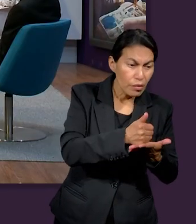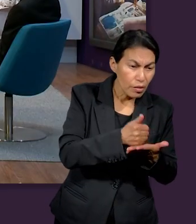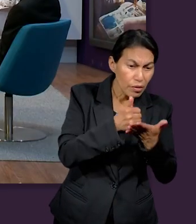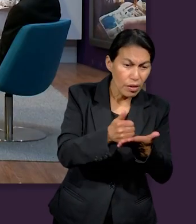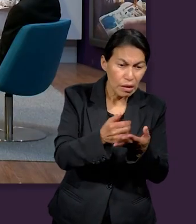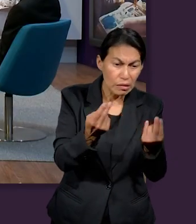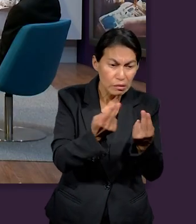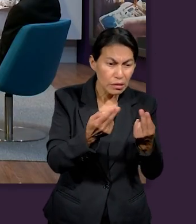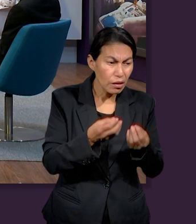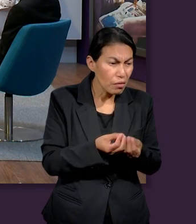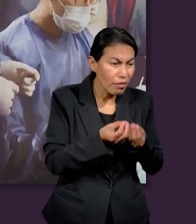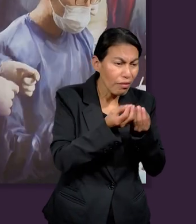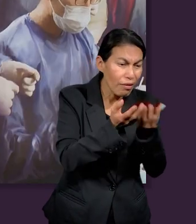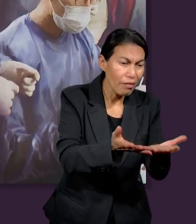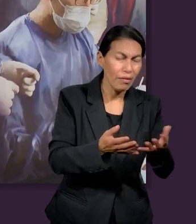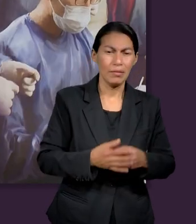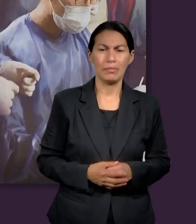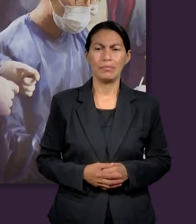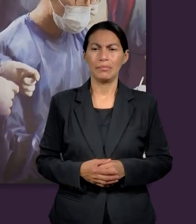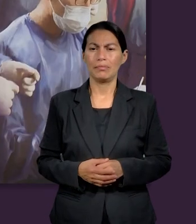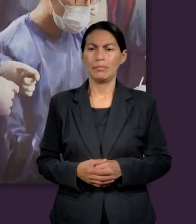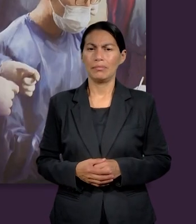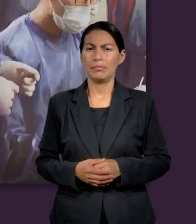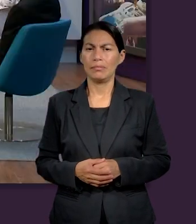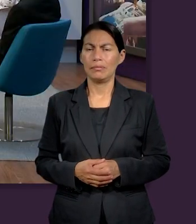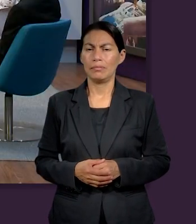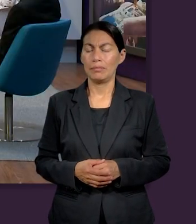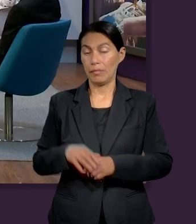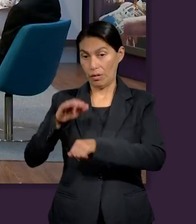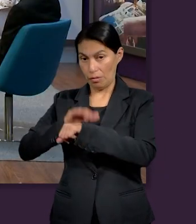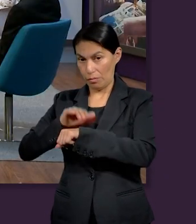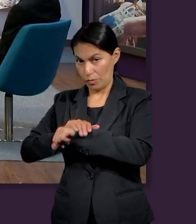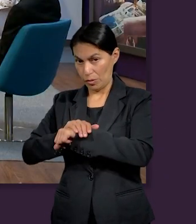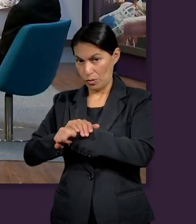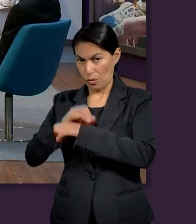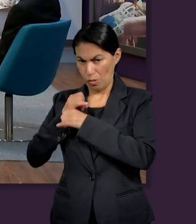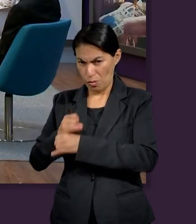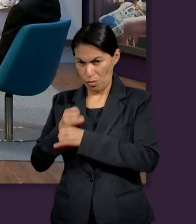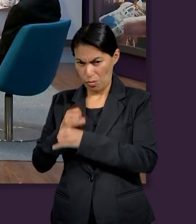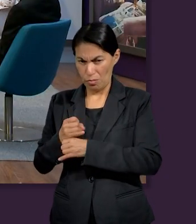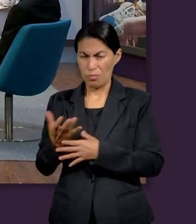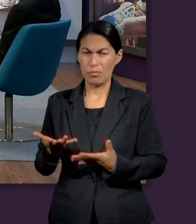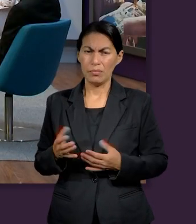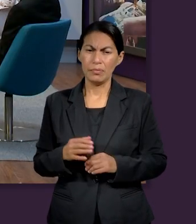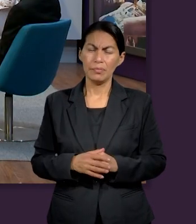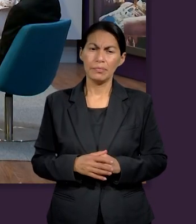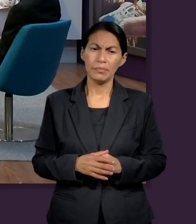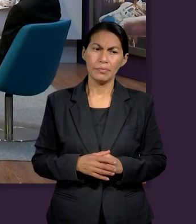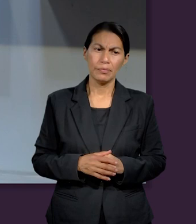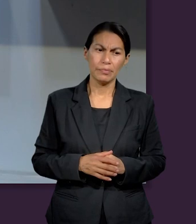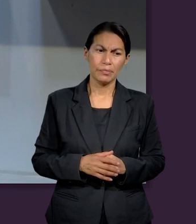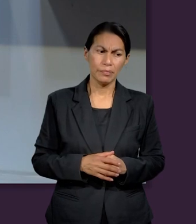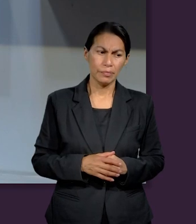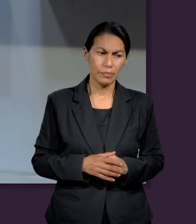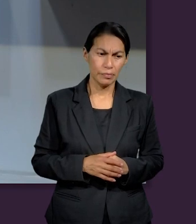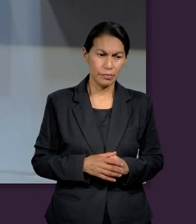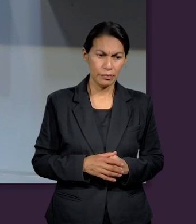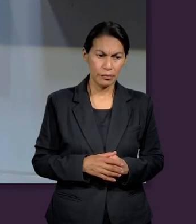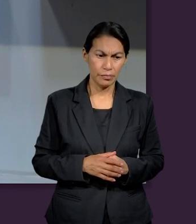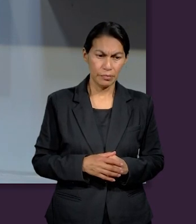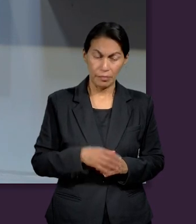preocupaba por el más necesitado y cuando los amigos de Job recriminaban